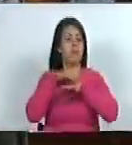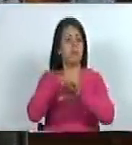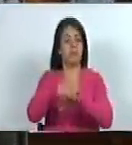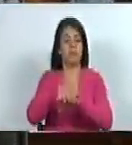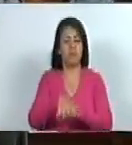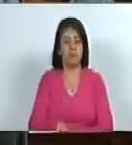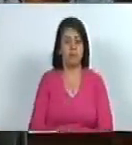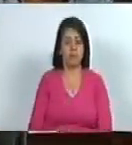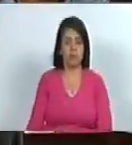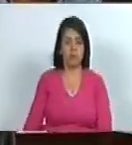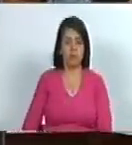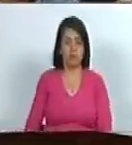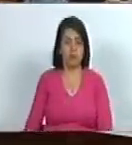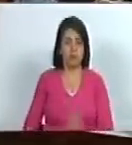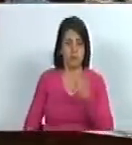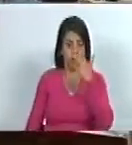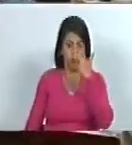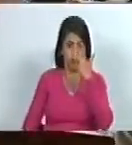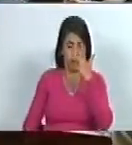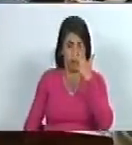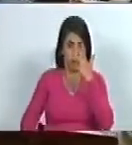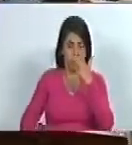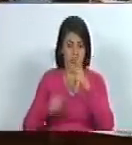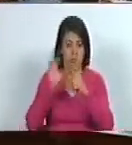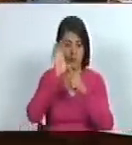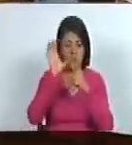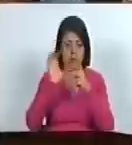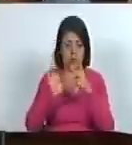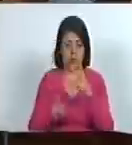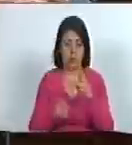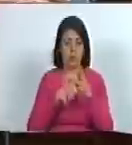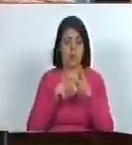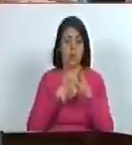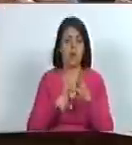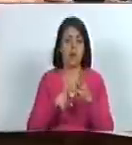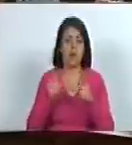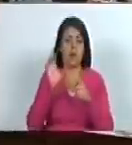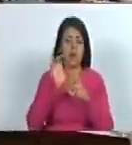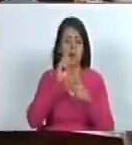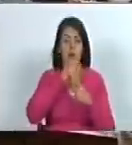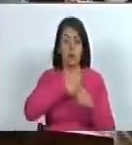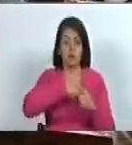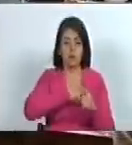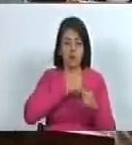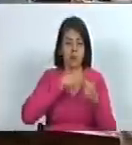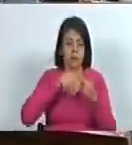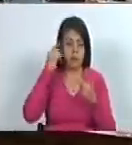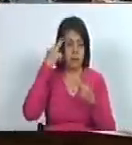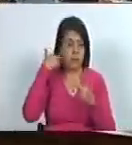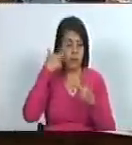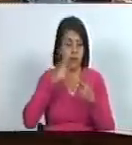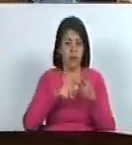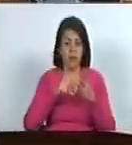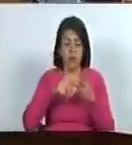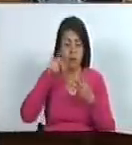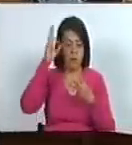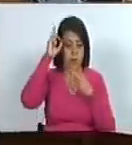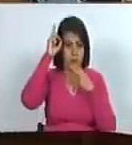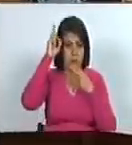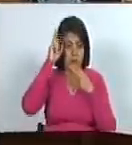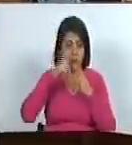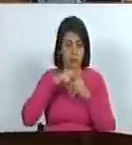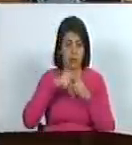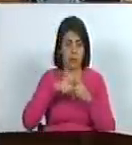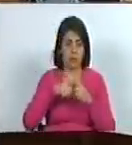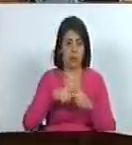que es de tres raíces que nos caracterizan culturalmente la raíz hispana la raíz africana y la